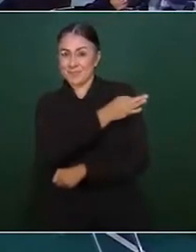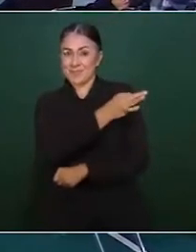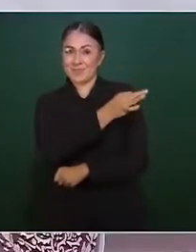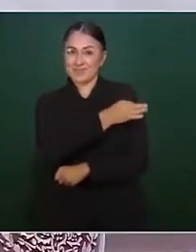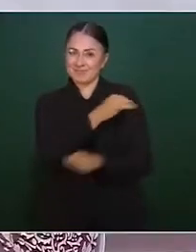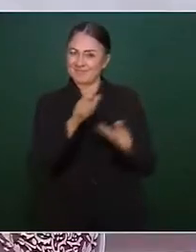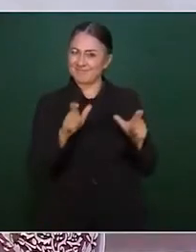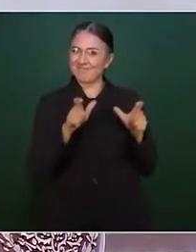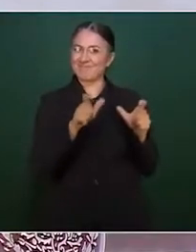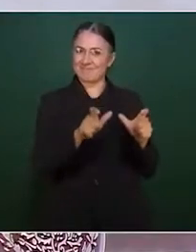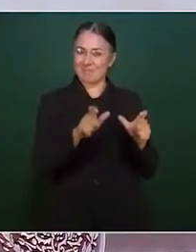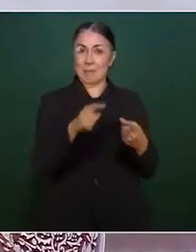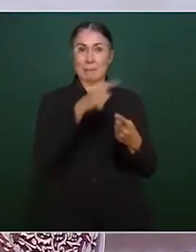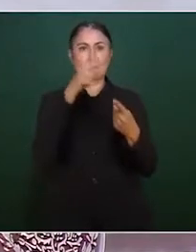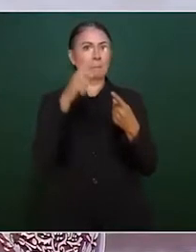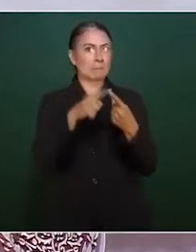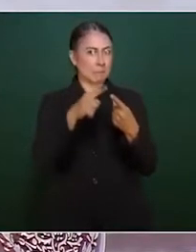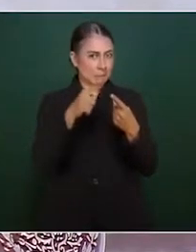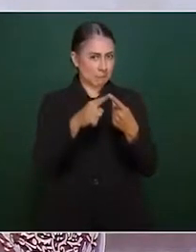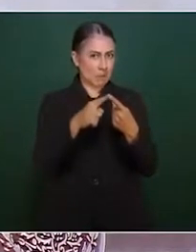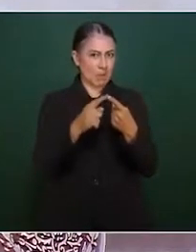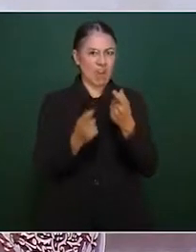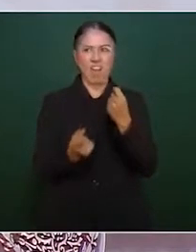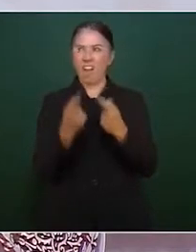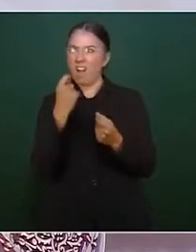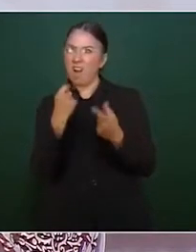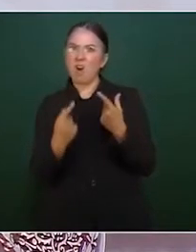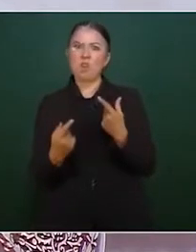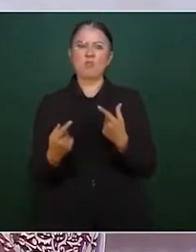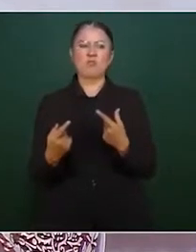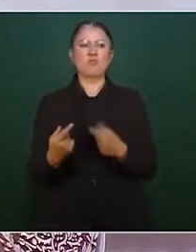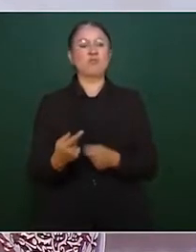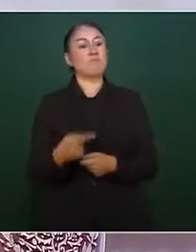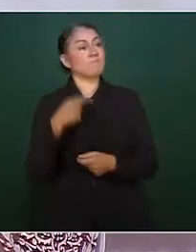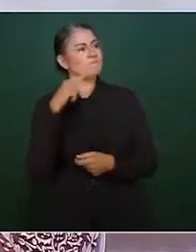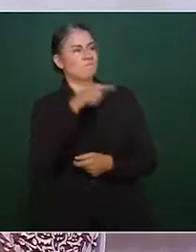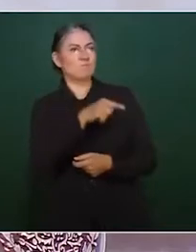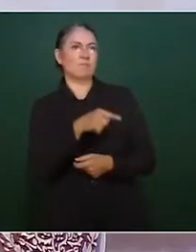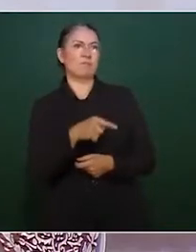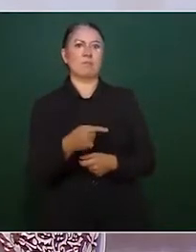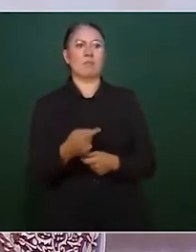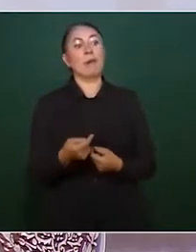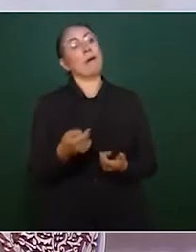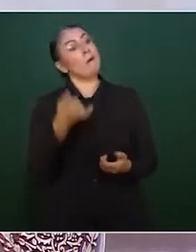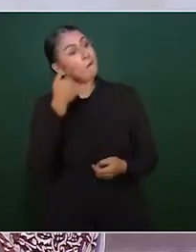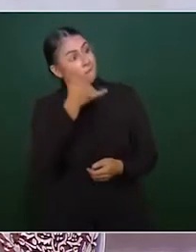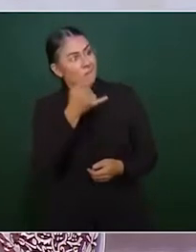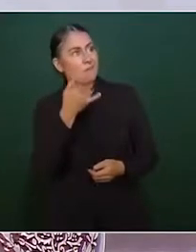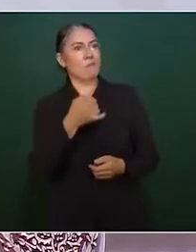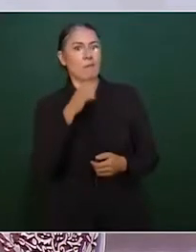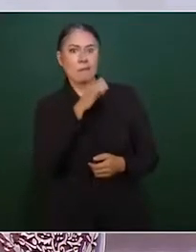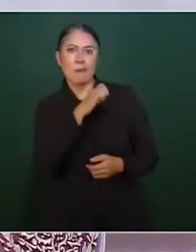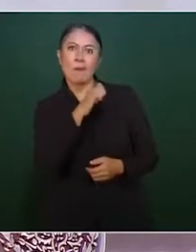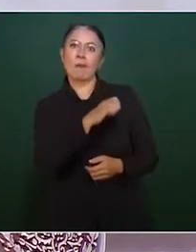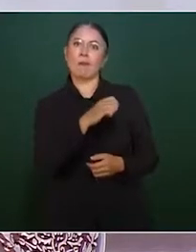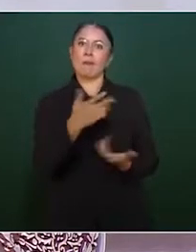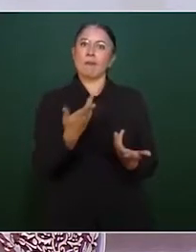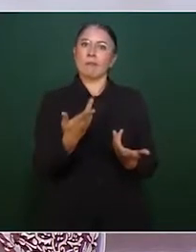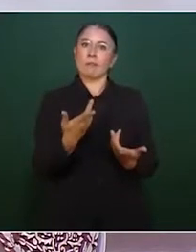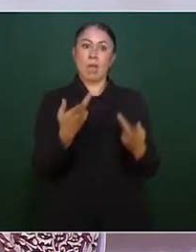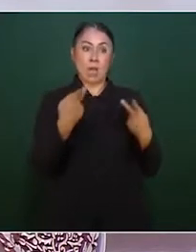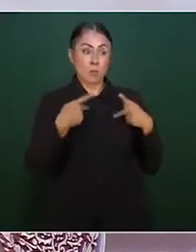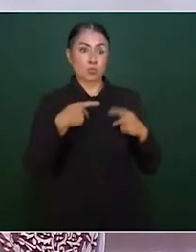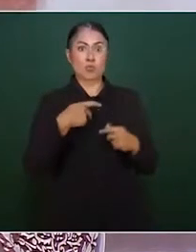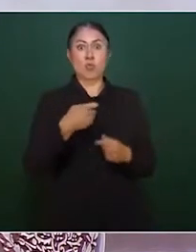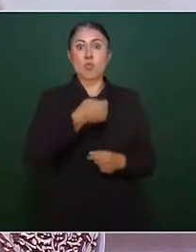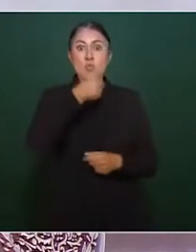Primera, intentan extorsionar con el pretexto de las vacunas de refuerzo para adultos mayores contra COVID